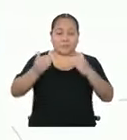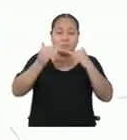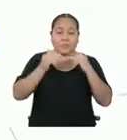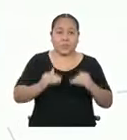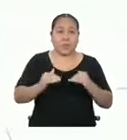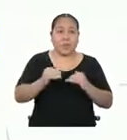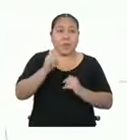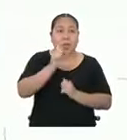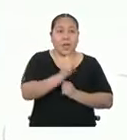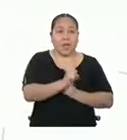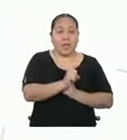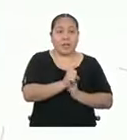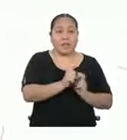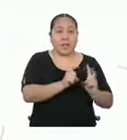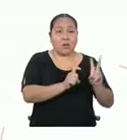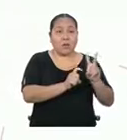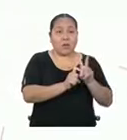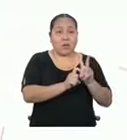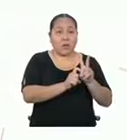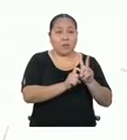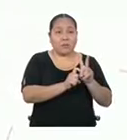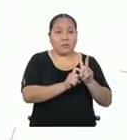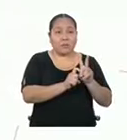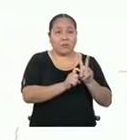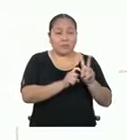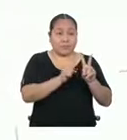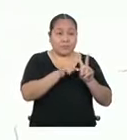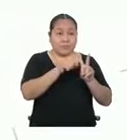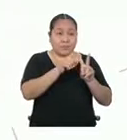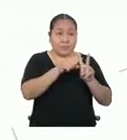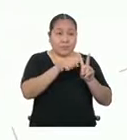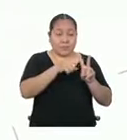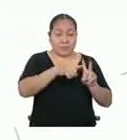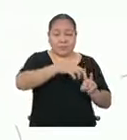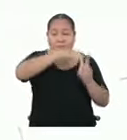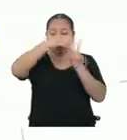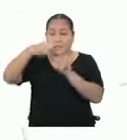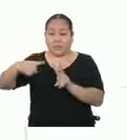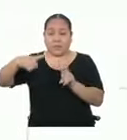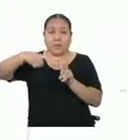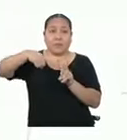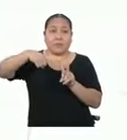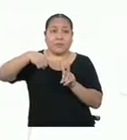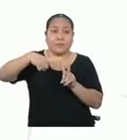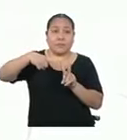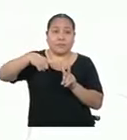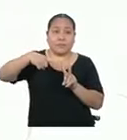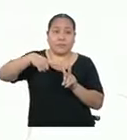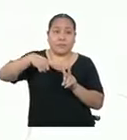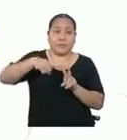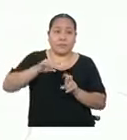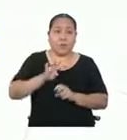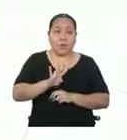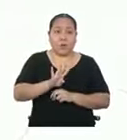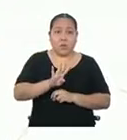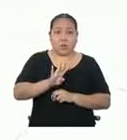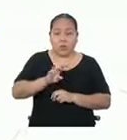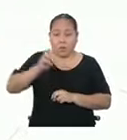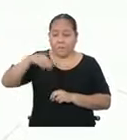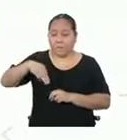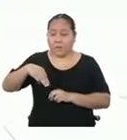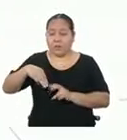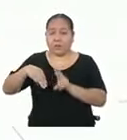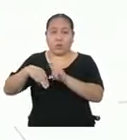Luego, el exponente dos de X se transpone al segundo miembro como raíz cuadrada de cuatro metros